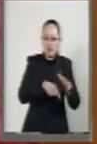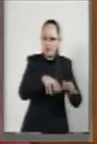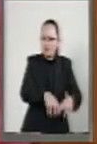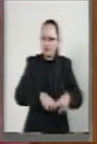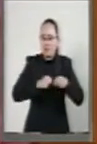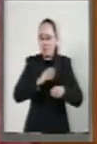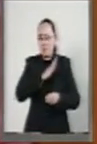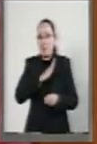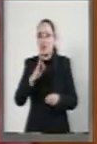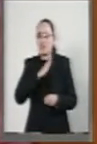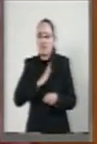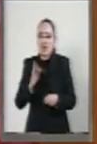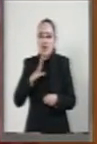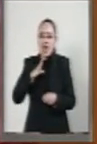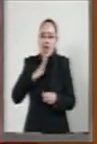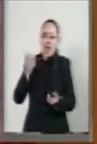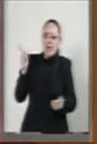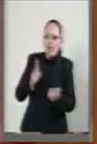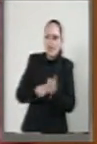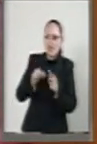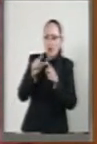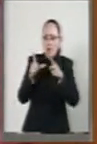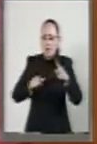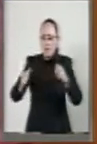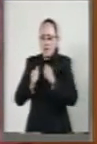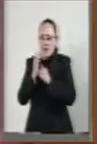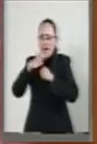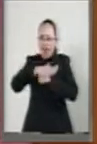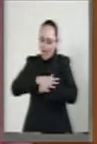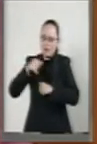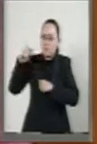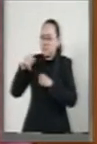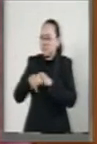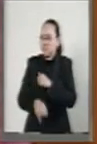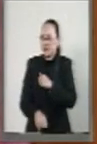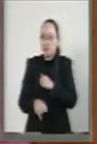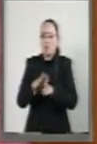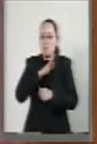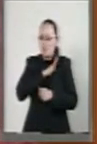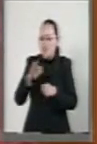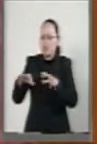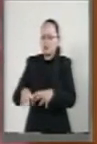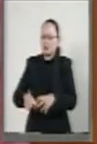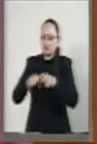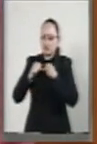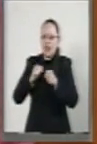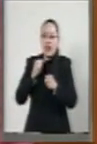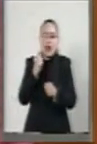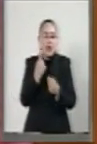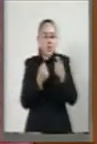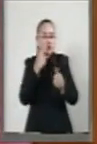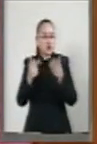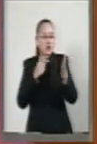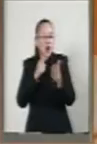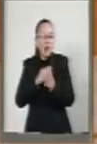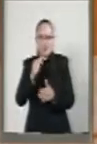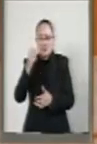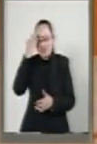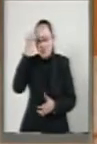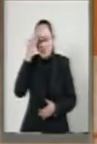que se encuentran en aguas profundas y las que aún son inexploradas en reservas naturales de gas.